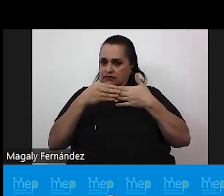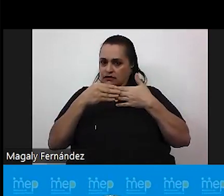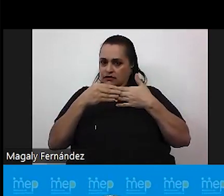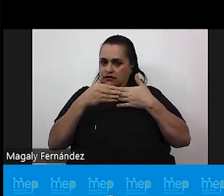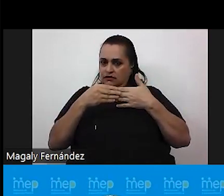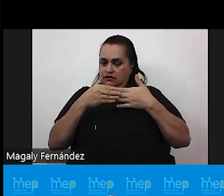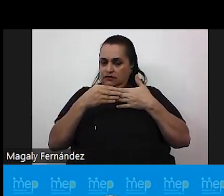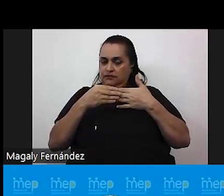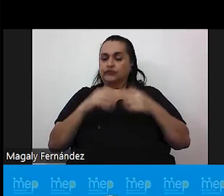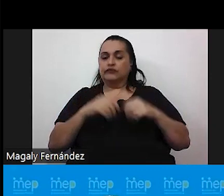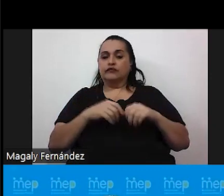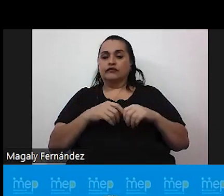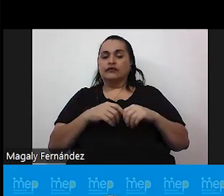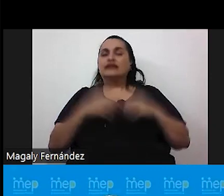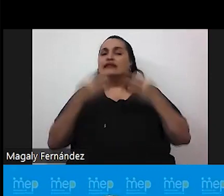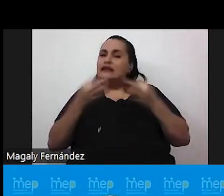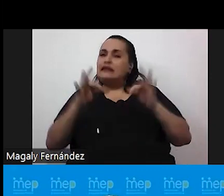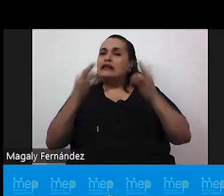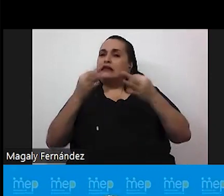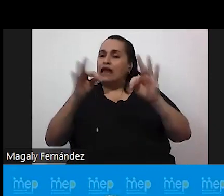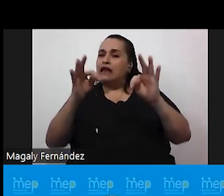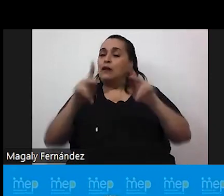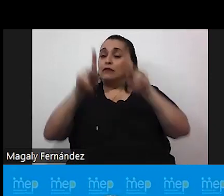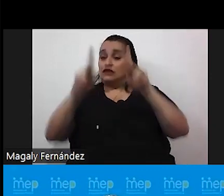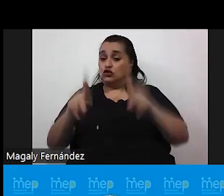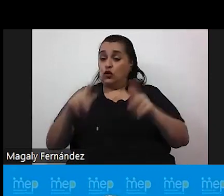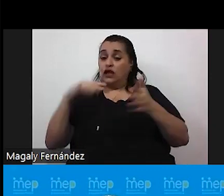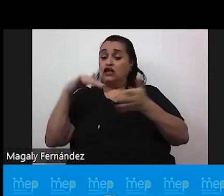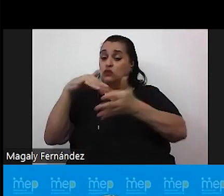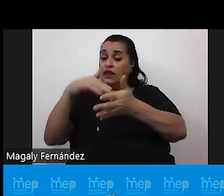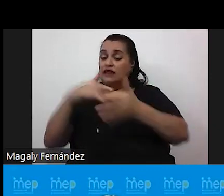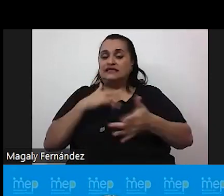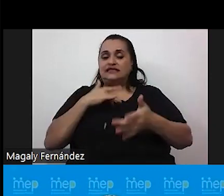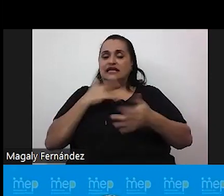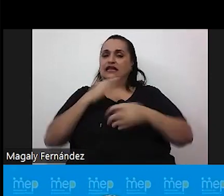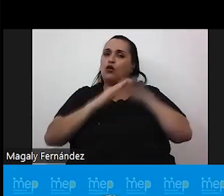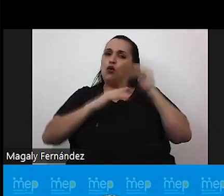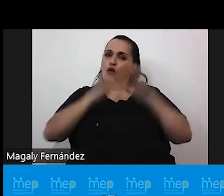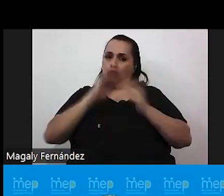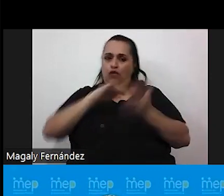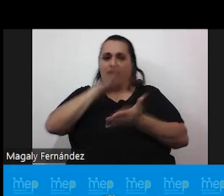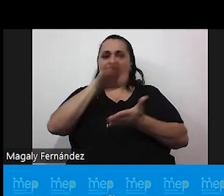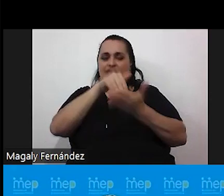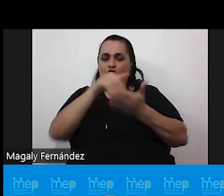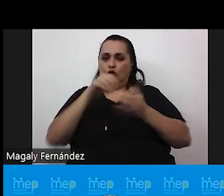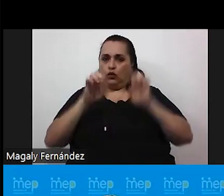y más bien tratar de que la persona estudiante se sienta a gusto en el centro educativo siguiendo